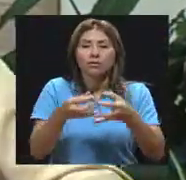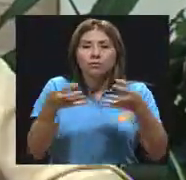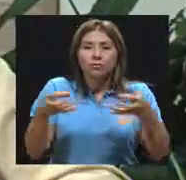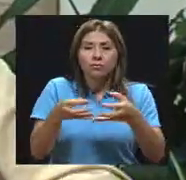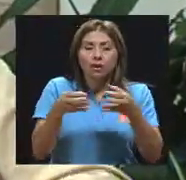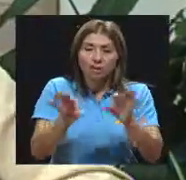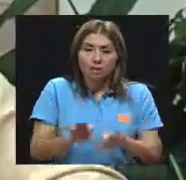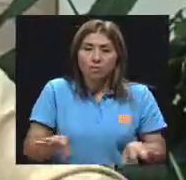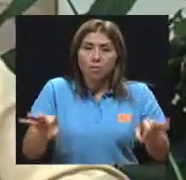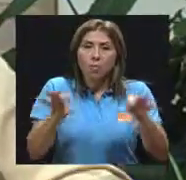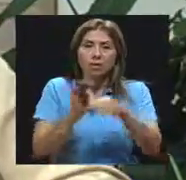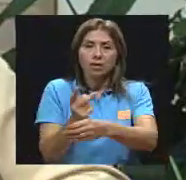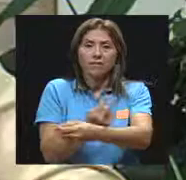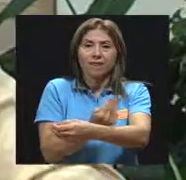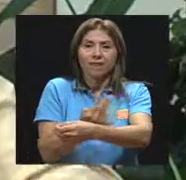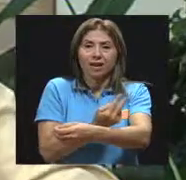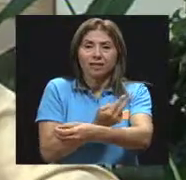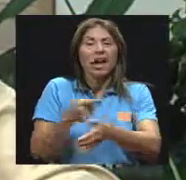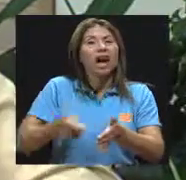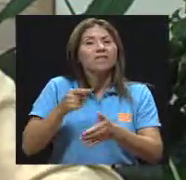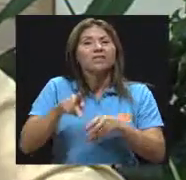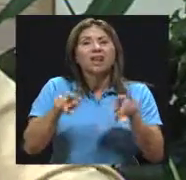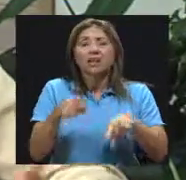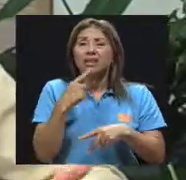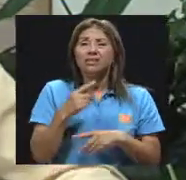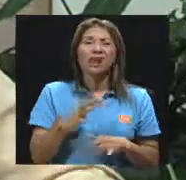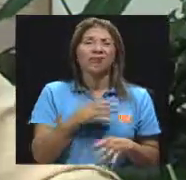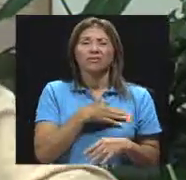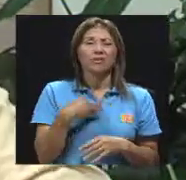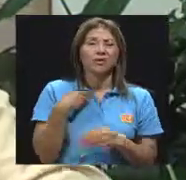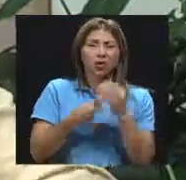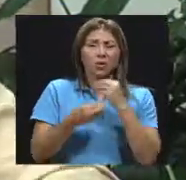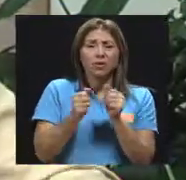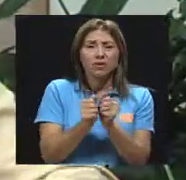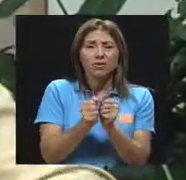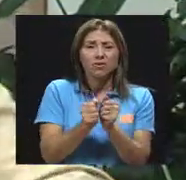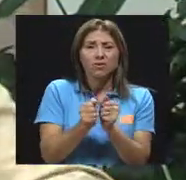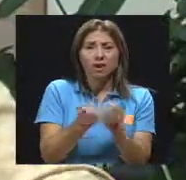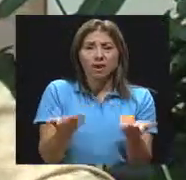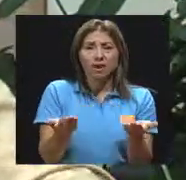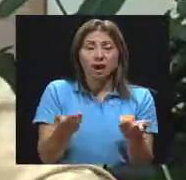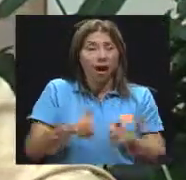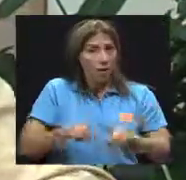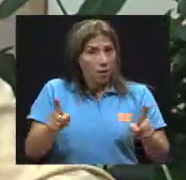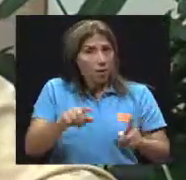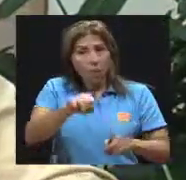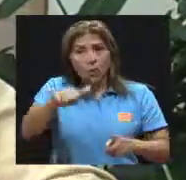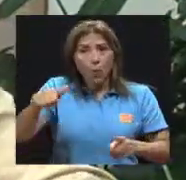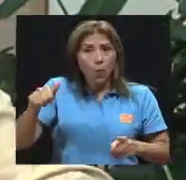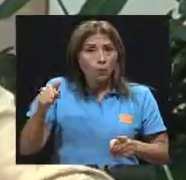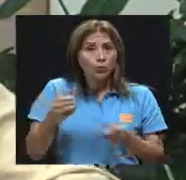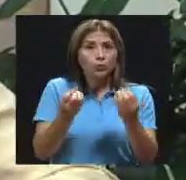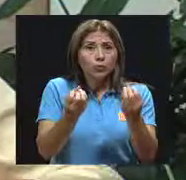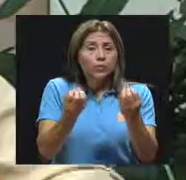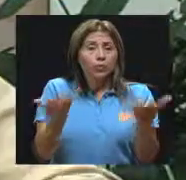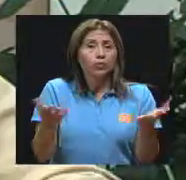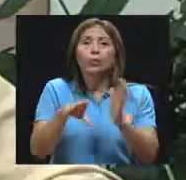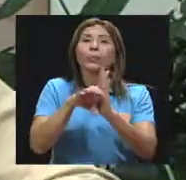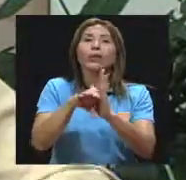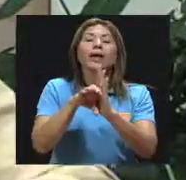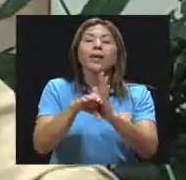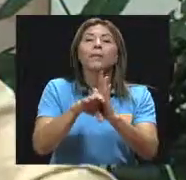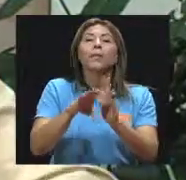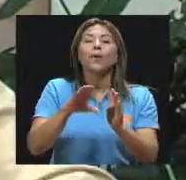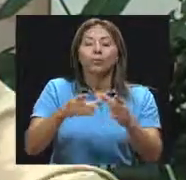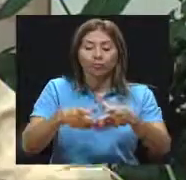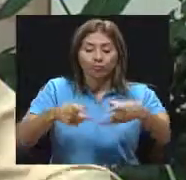La gente a veces dice, pero es que no me gusta comer chayote. Bueno, pero hay tantos otros, ¿por qué no pensar en otros tipos de vegetales? Pensemos en un